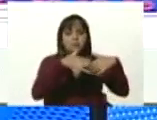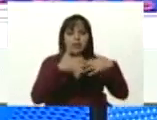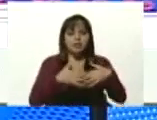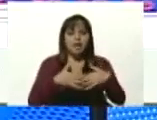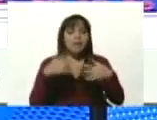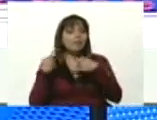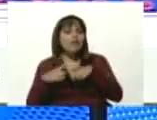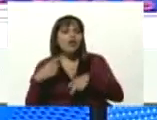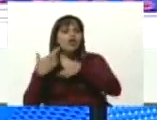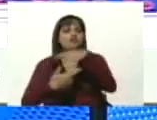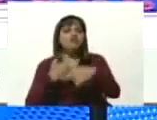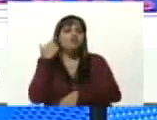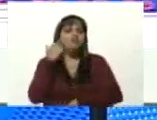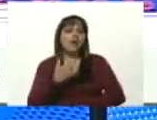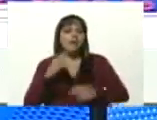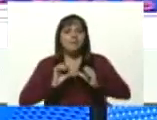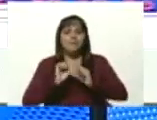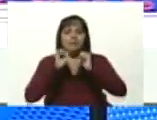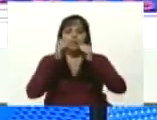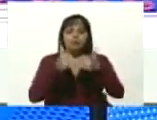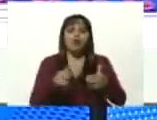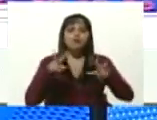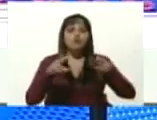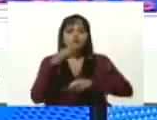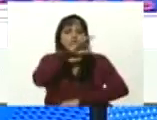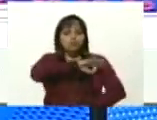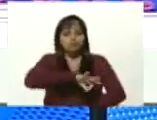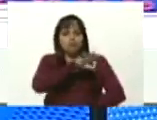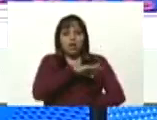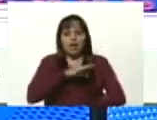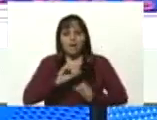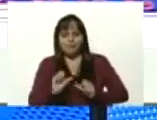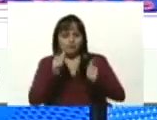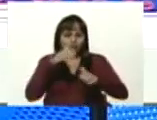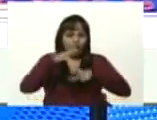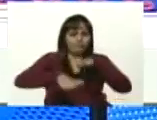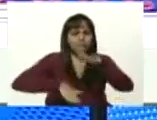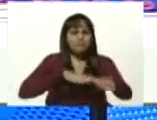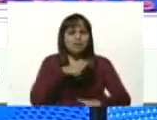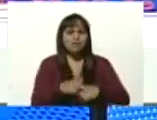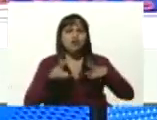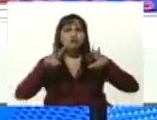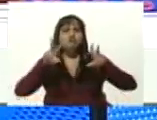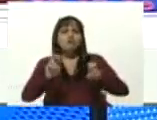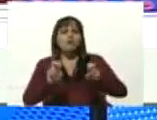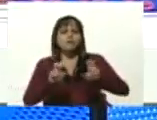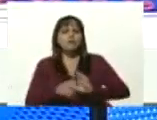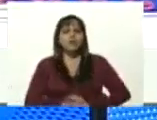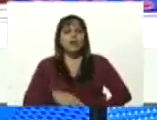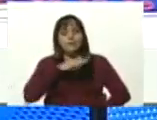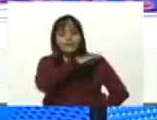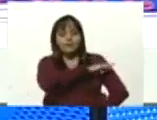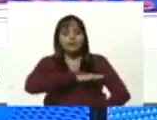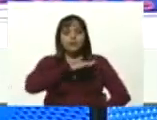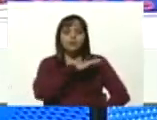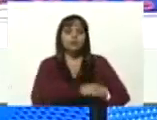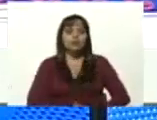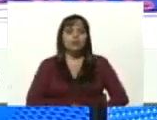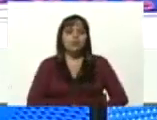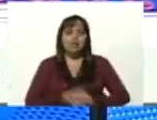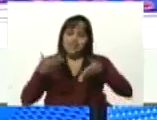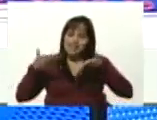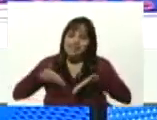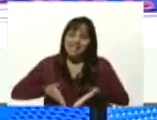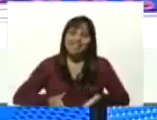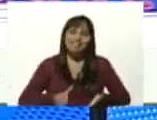creación de la nueva sociedad. Dio los pasos de creación de las nuevas misiones. Nacían